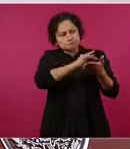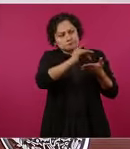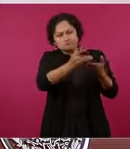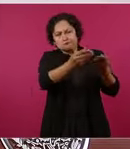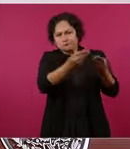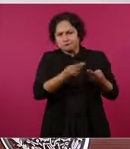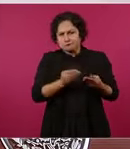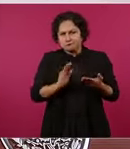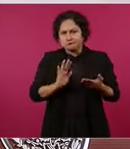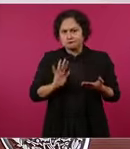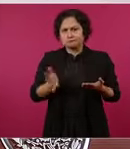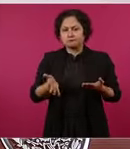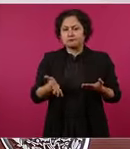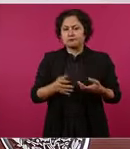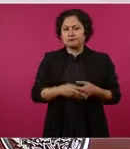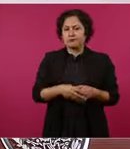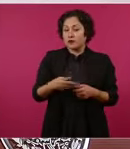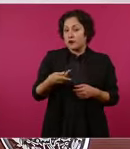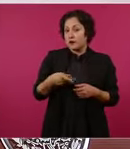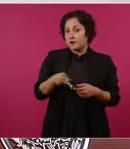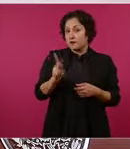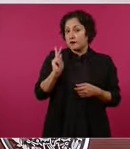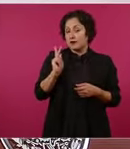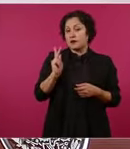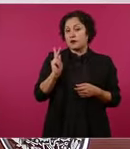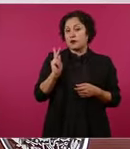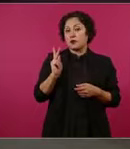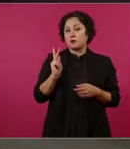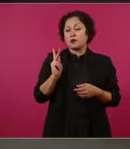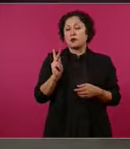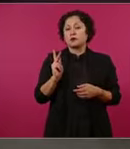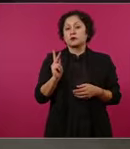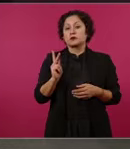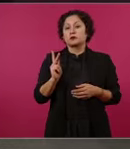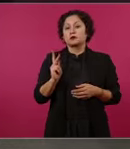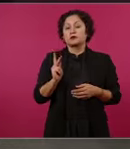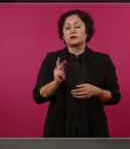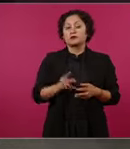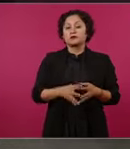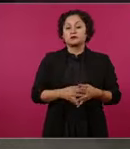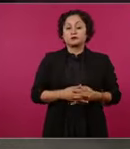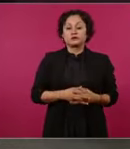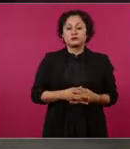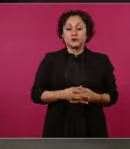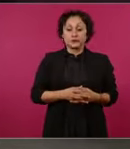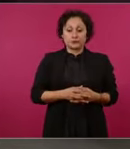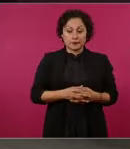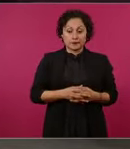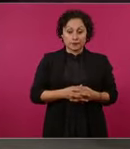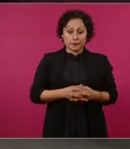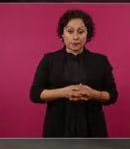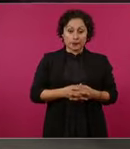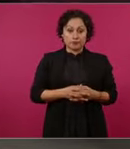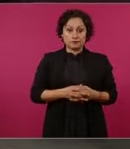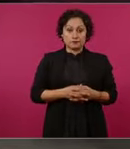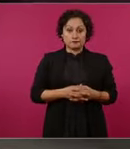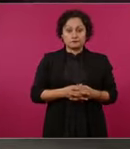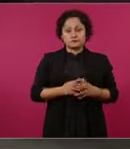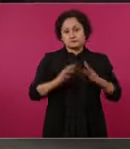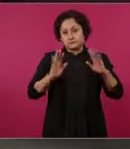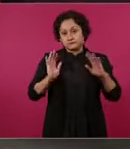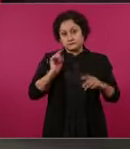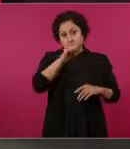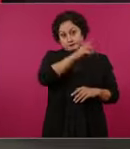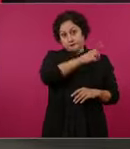pero ellos deben actuar con prudencia,